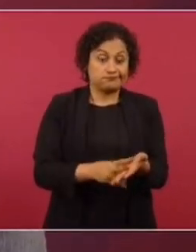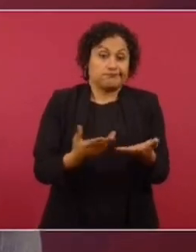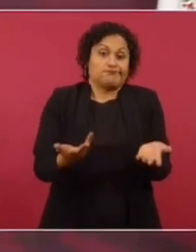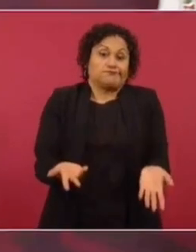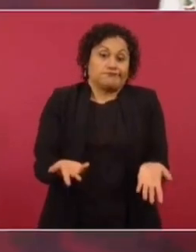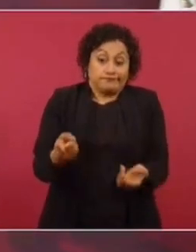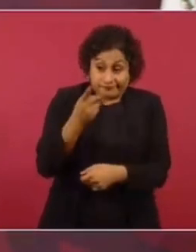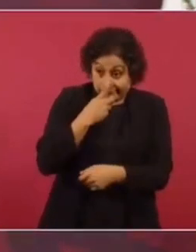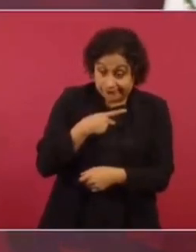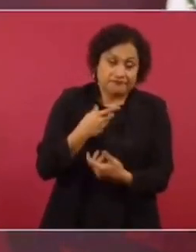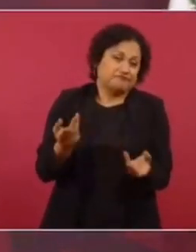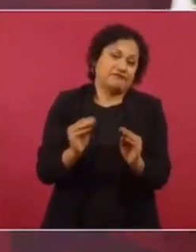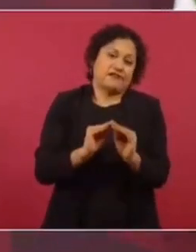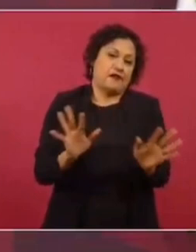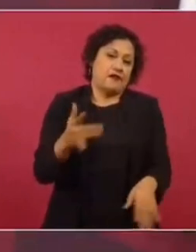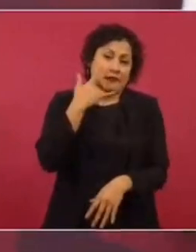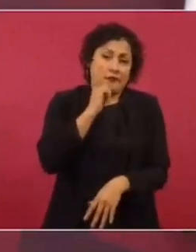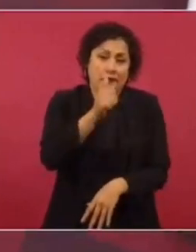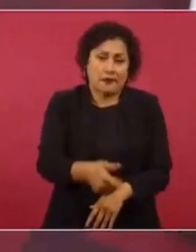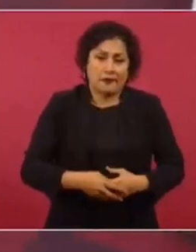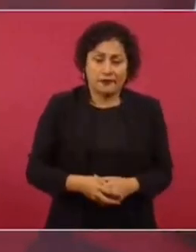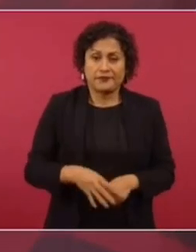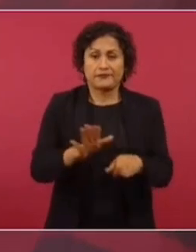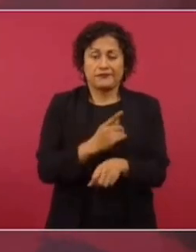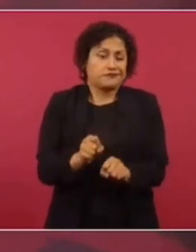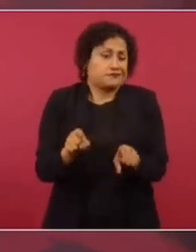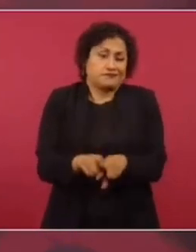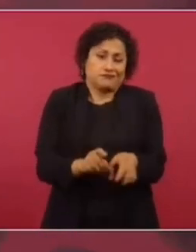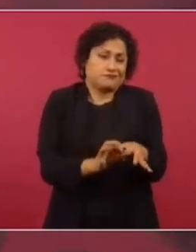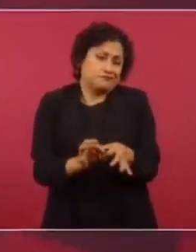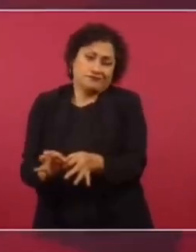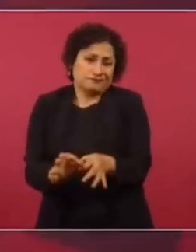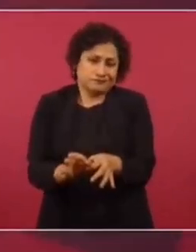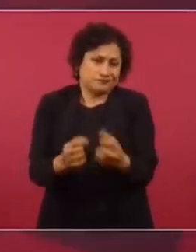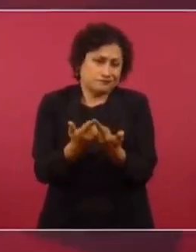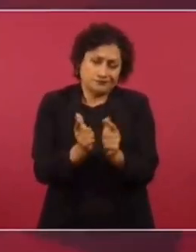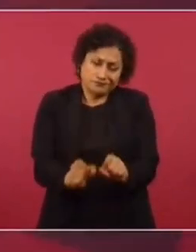Entonces, no me extrañan, porque es parte de lo mismo, es el mismo grupo.